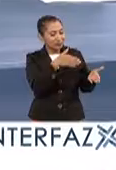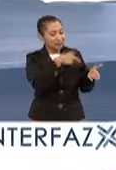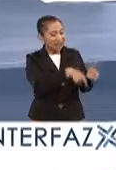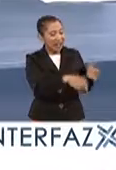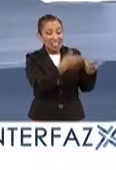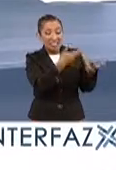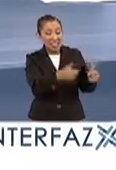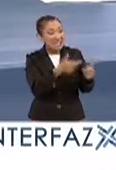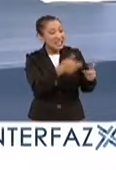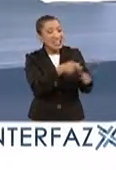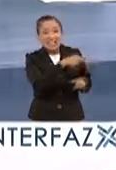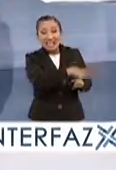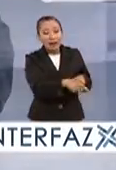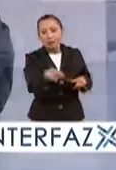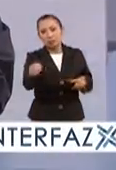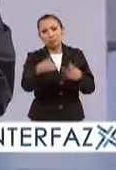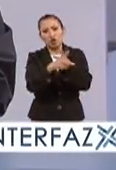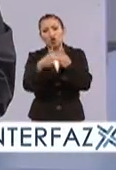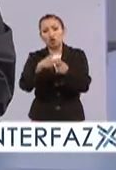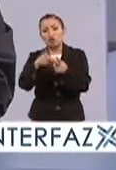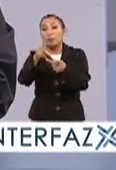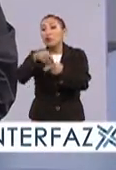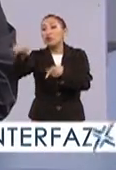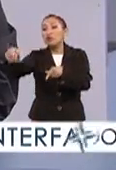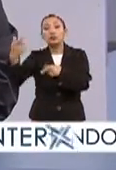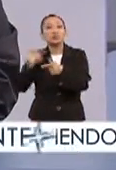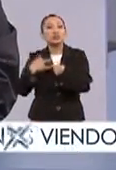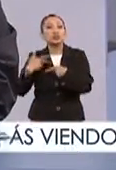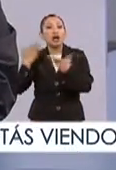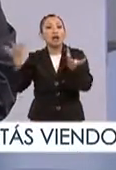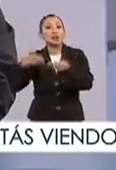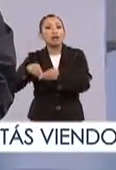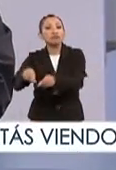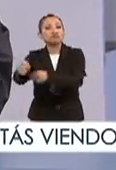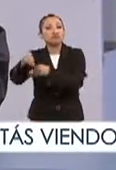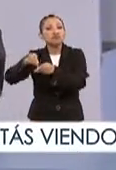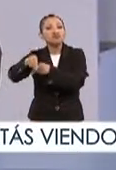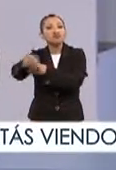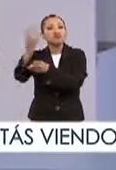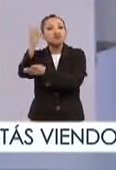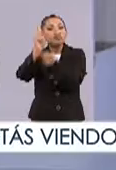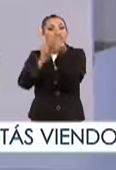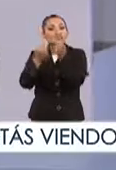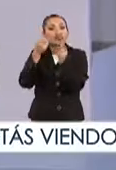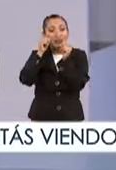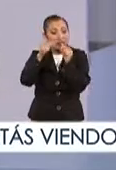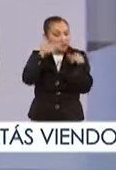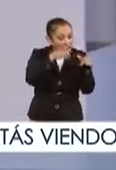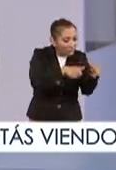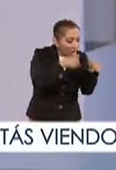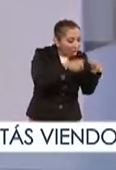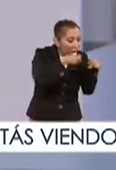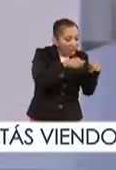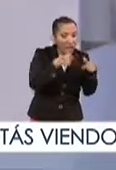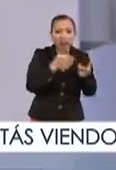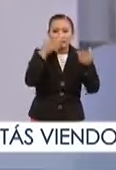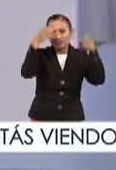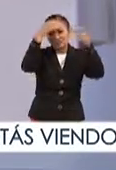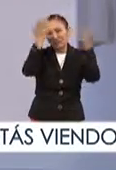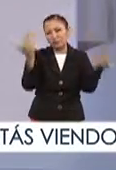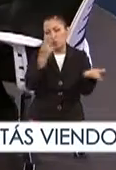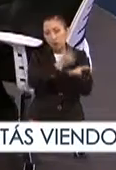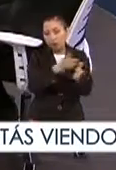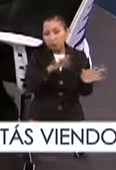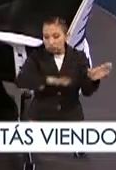sin productos y no hay productos sin productores. Es una manera de centralizar la atención en estos individuos también. Que es muy